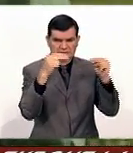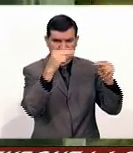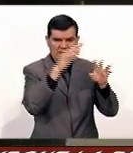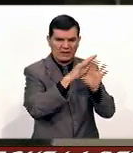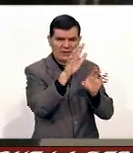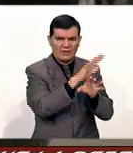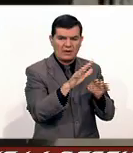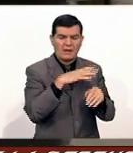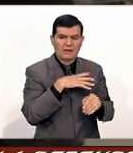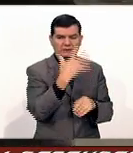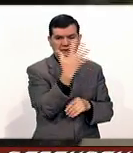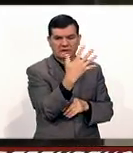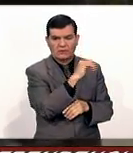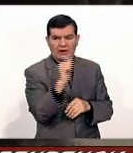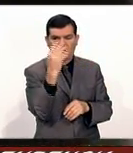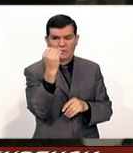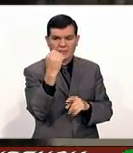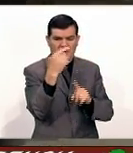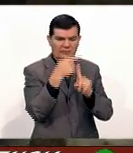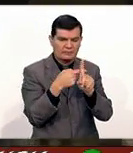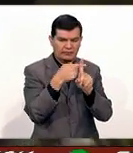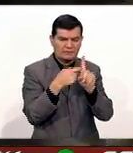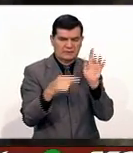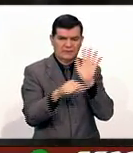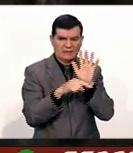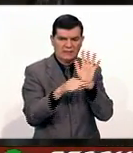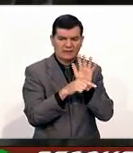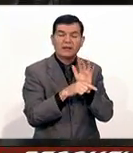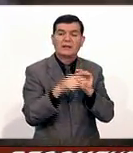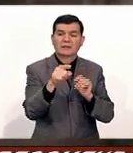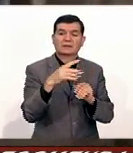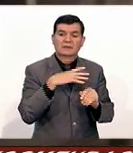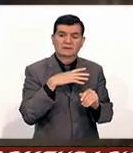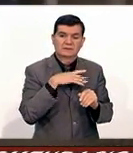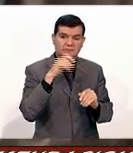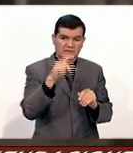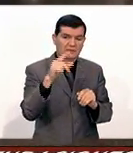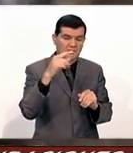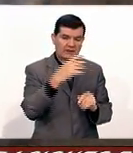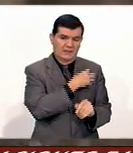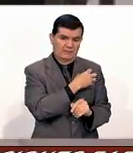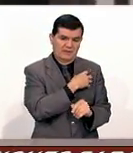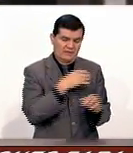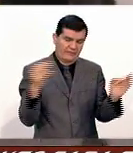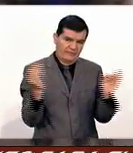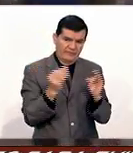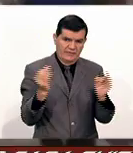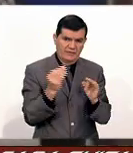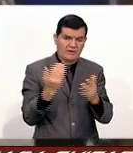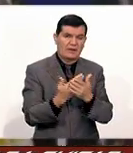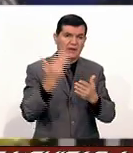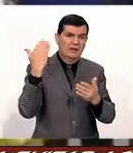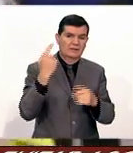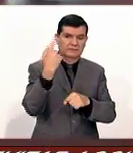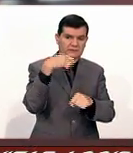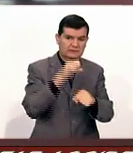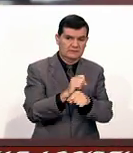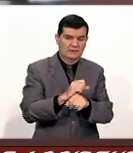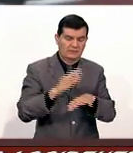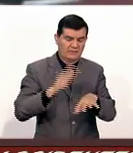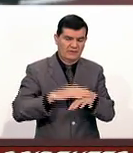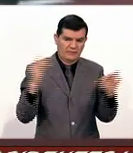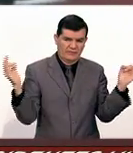hasta de 5 a 9 grados centígrados bajo cero. En la capital del estado el día más frío se tuvo precisamente hace una semana